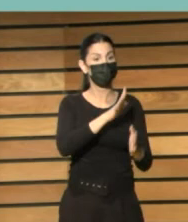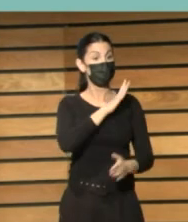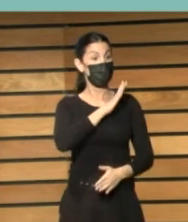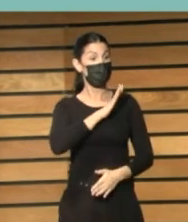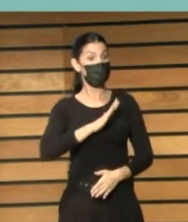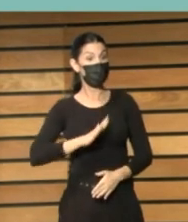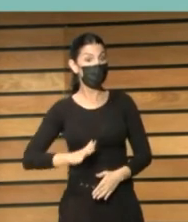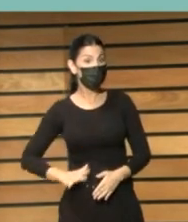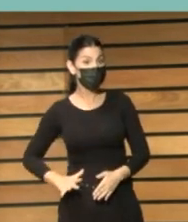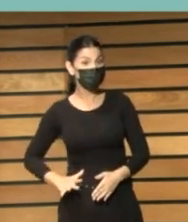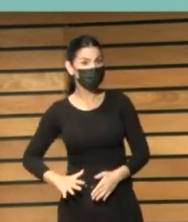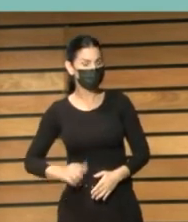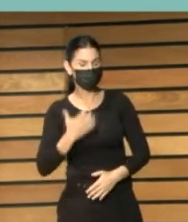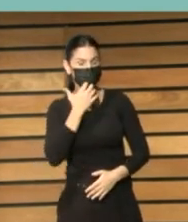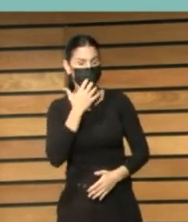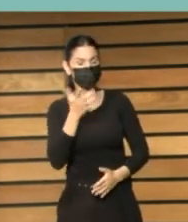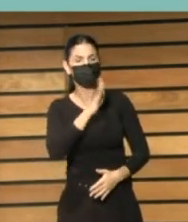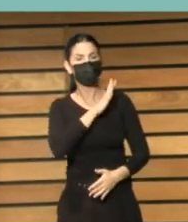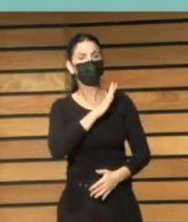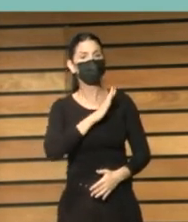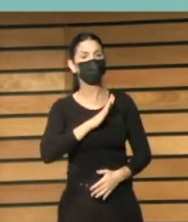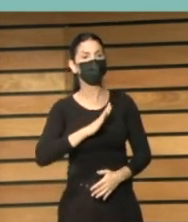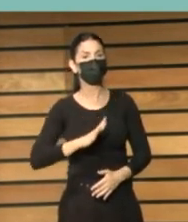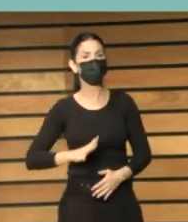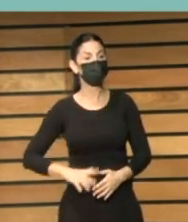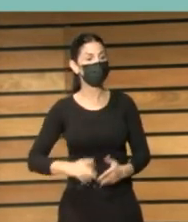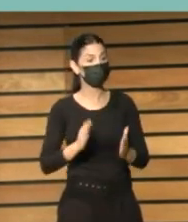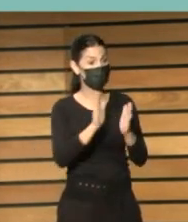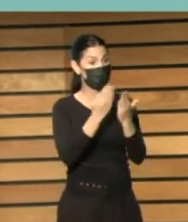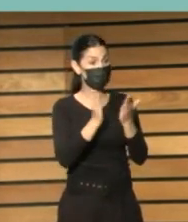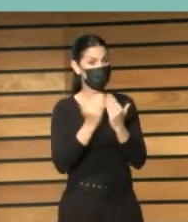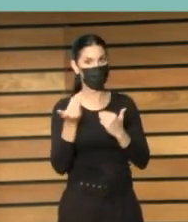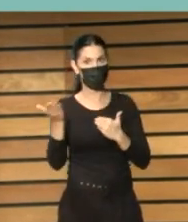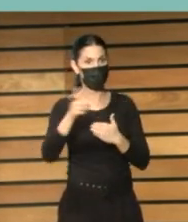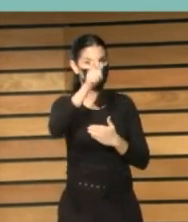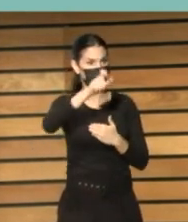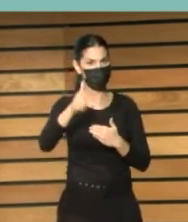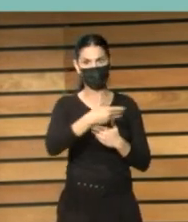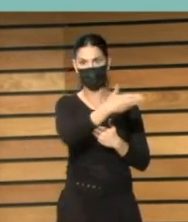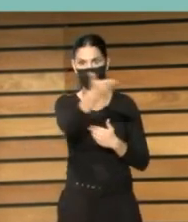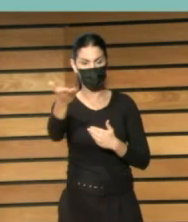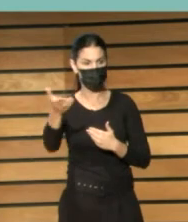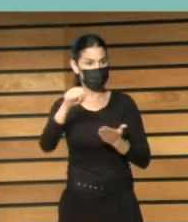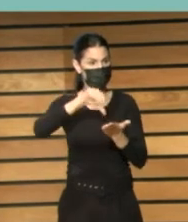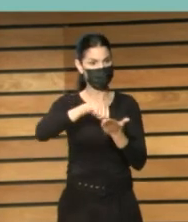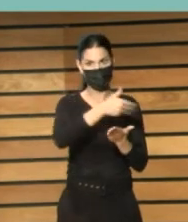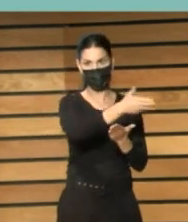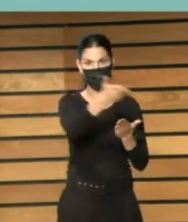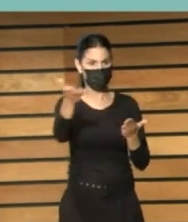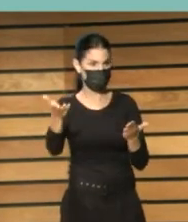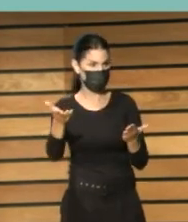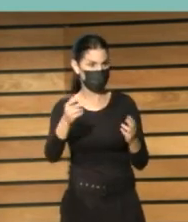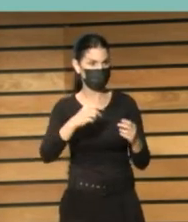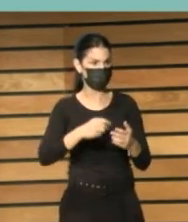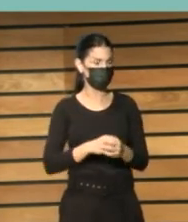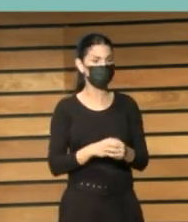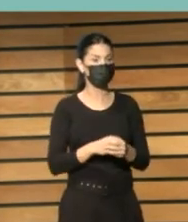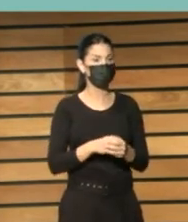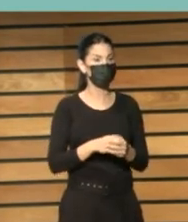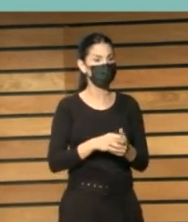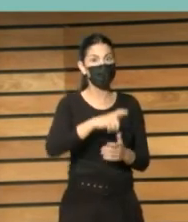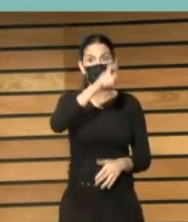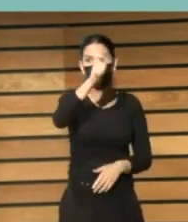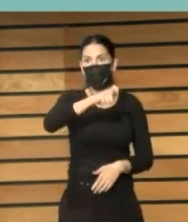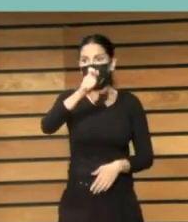por ejemplo por ejemplo ebiblio ya no es para el ciudadano de la ciudad donde está la biblioteca pública del estado es para los